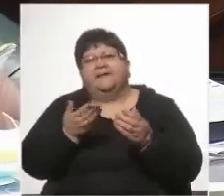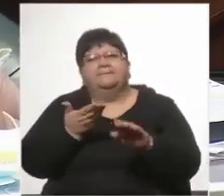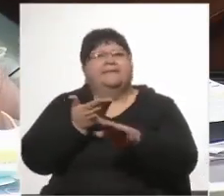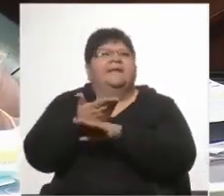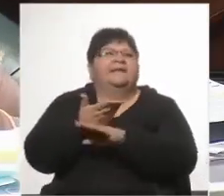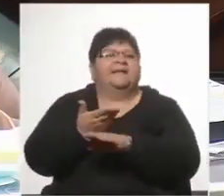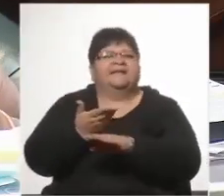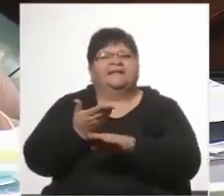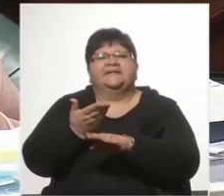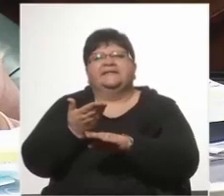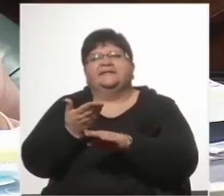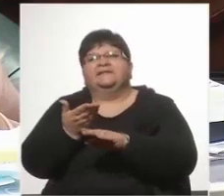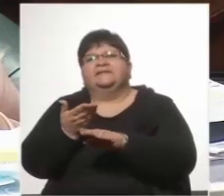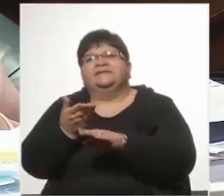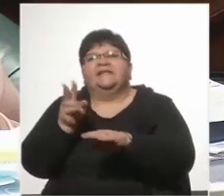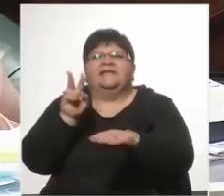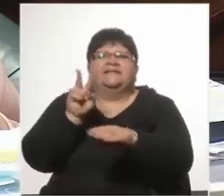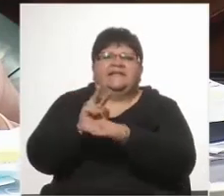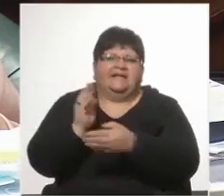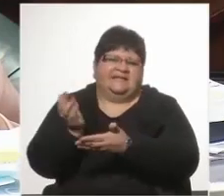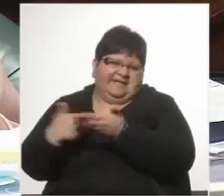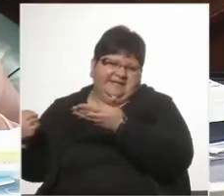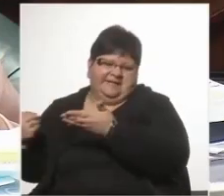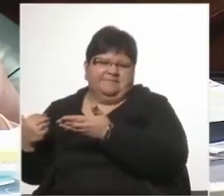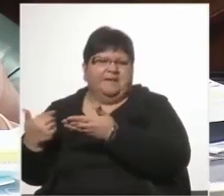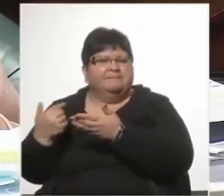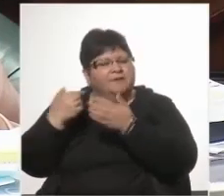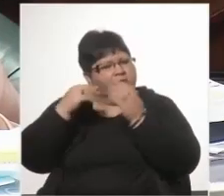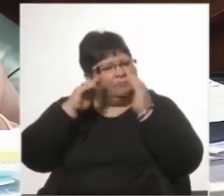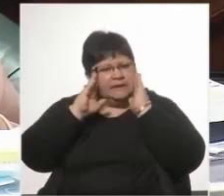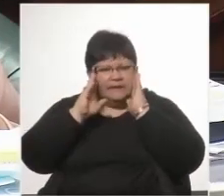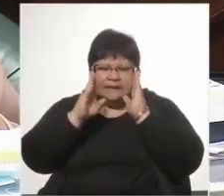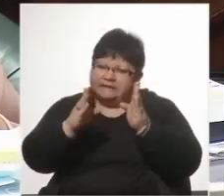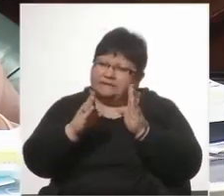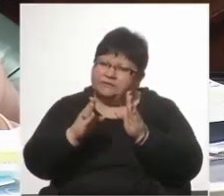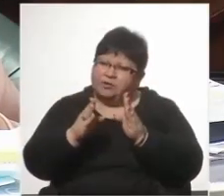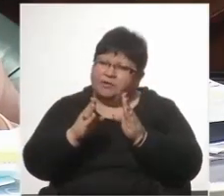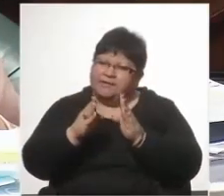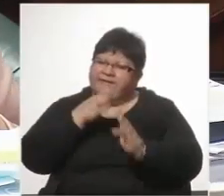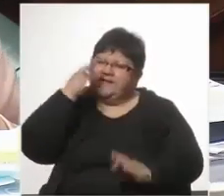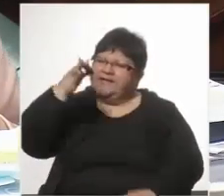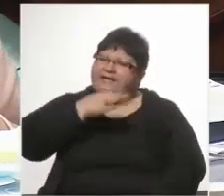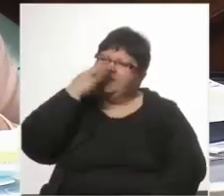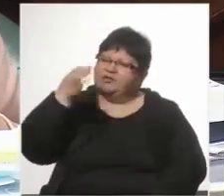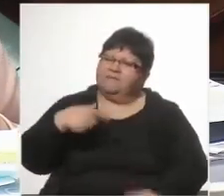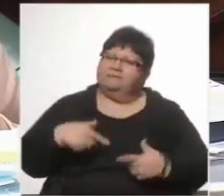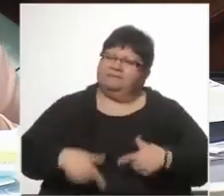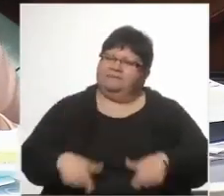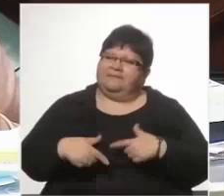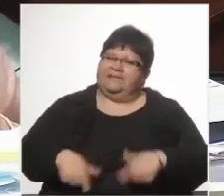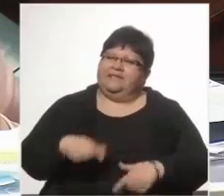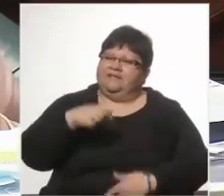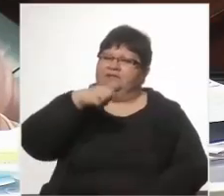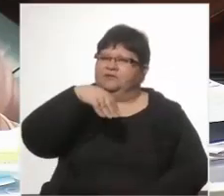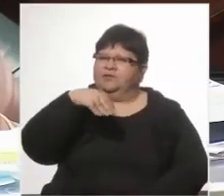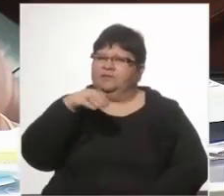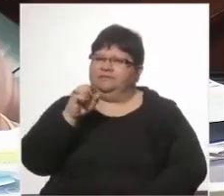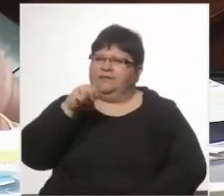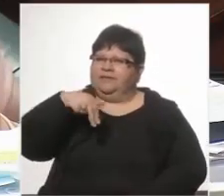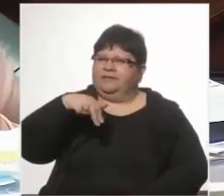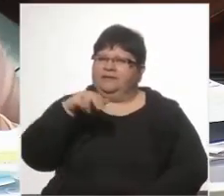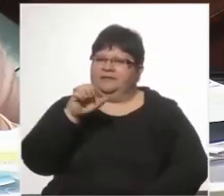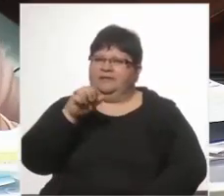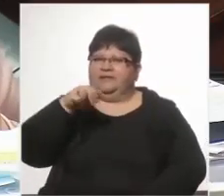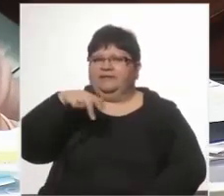presté atención a las declaraciones del ministro Menéndez, porque resulta que ahora no estuvo muerto todo el tiempo,